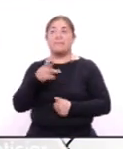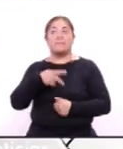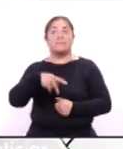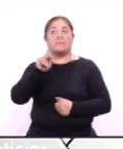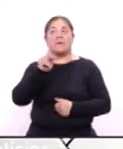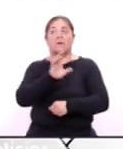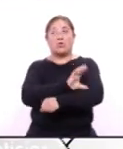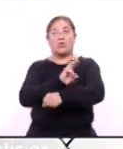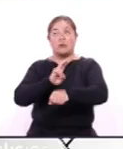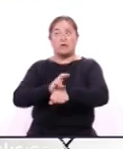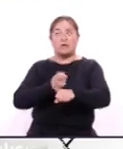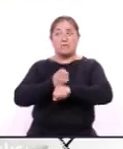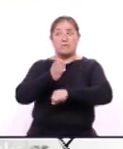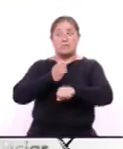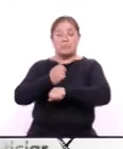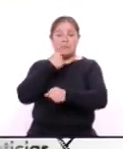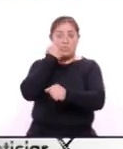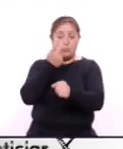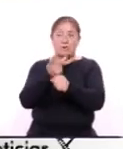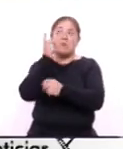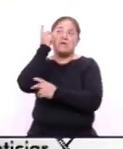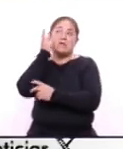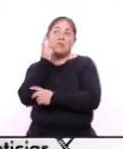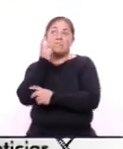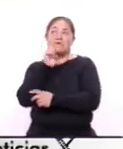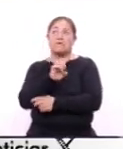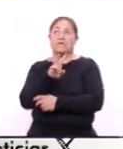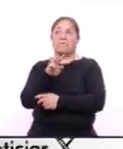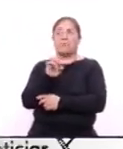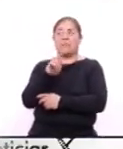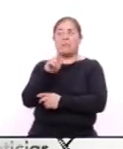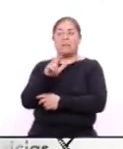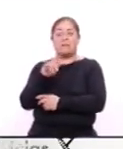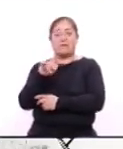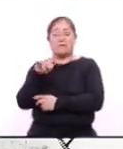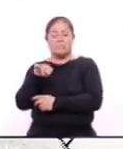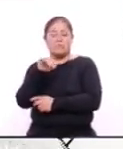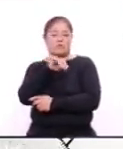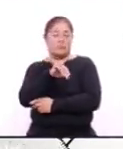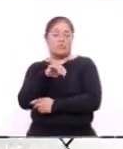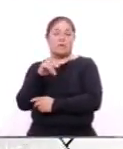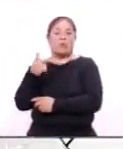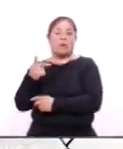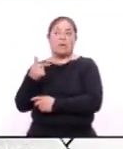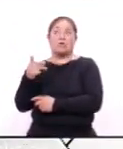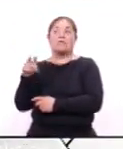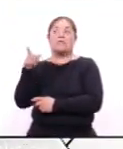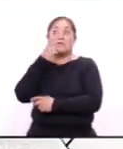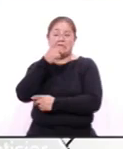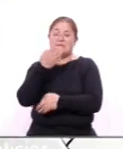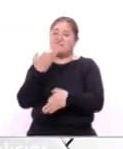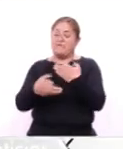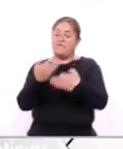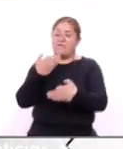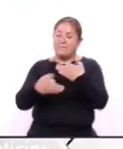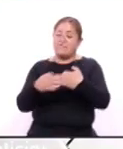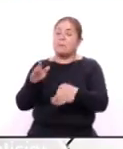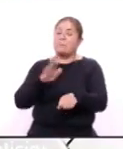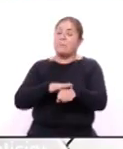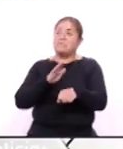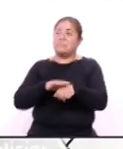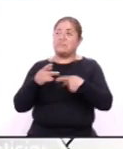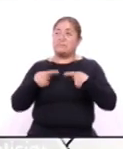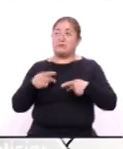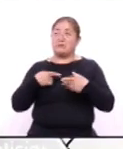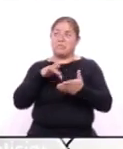la coordinadora estatal de voluntariado de damas Evelyn Montero Jauregui considera que hace falta más manos humanitarias en el